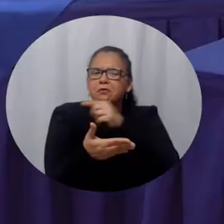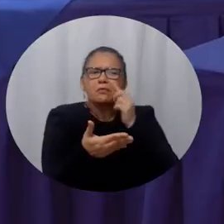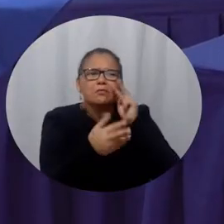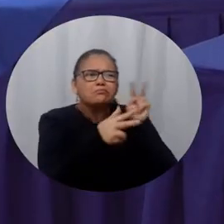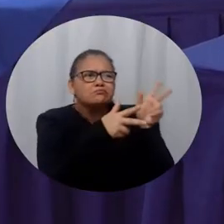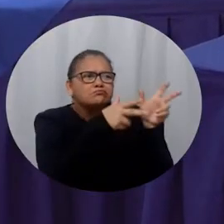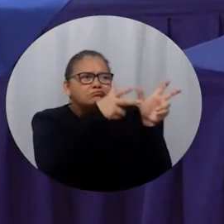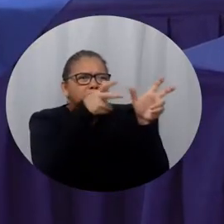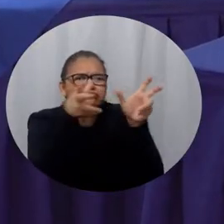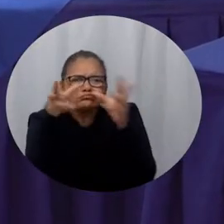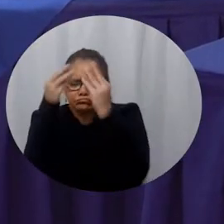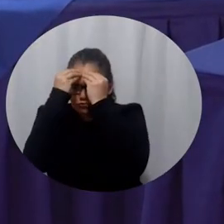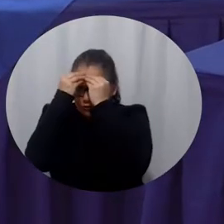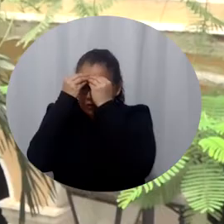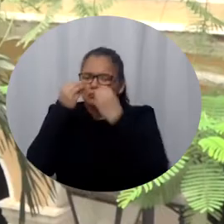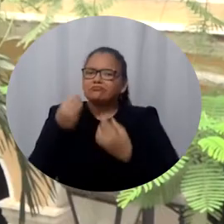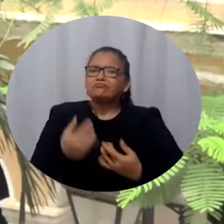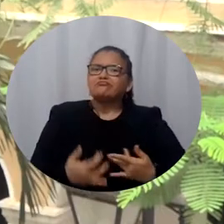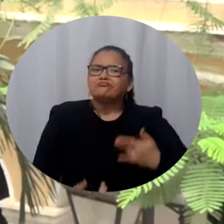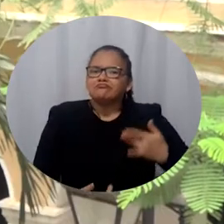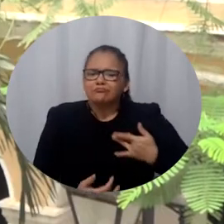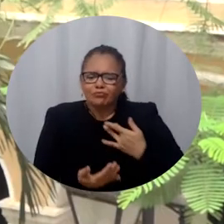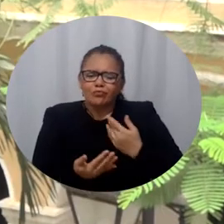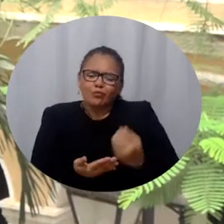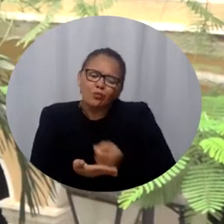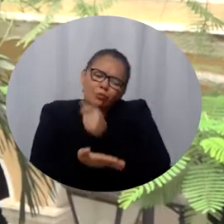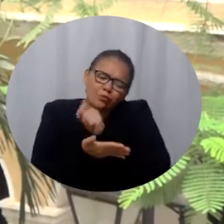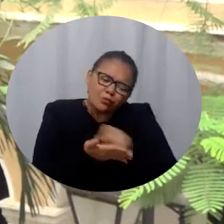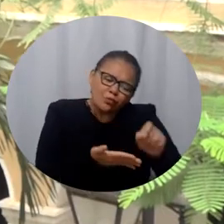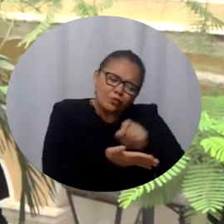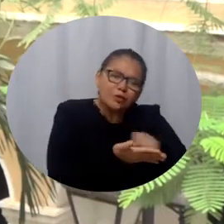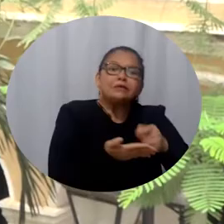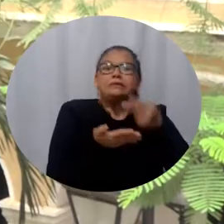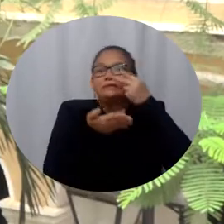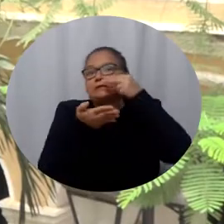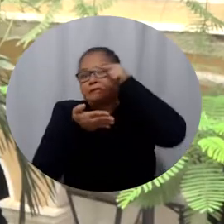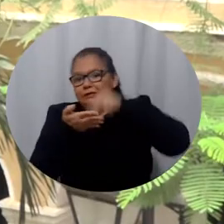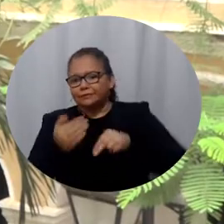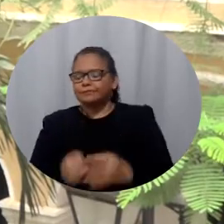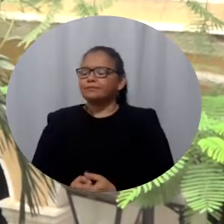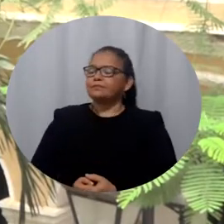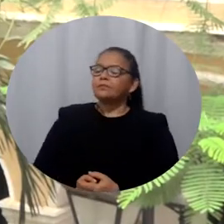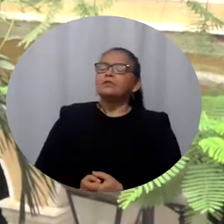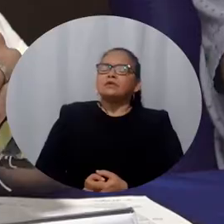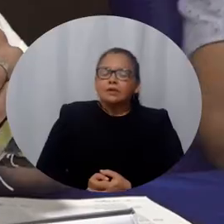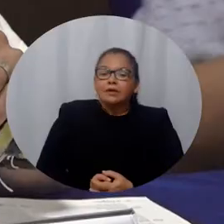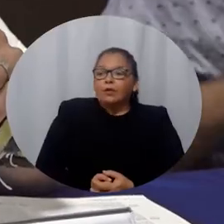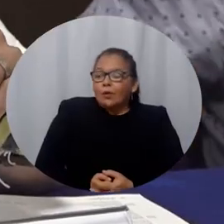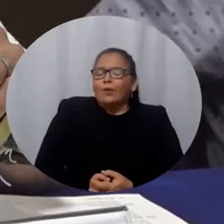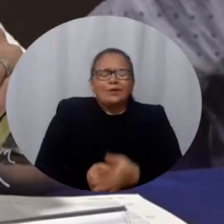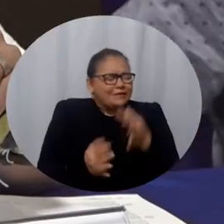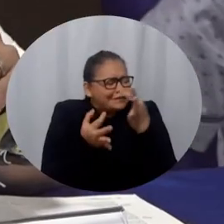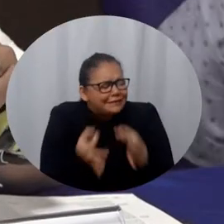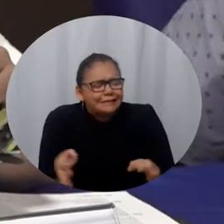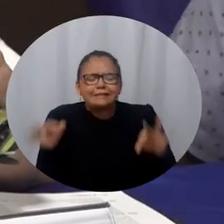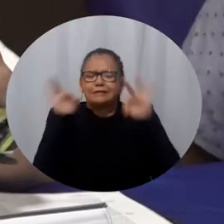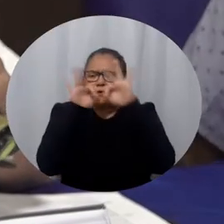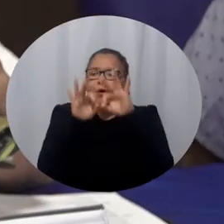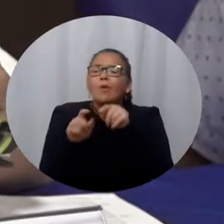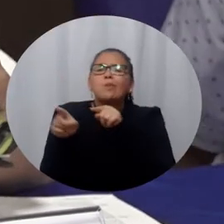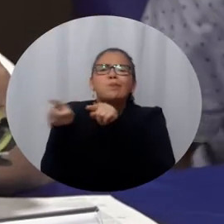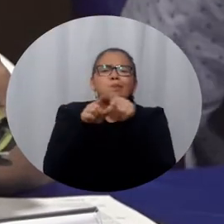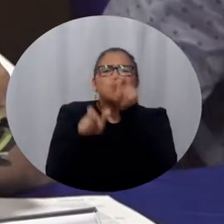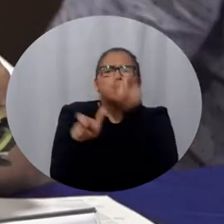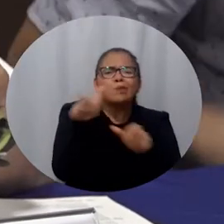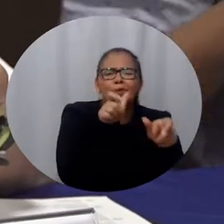que desde allí puedan obtener y fomentar la escritura y la lectura. Es algo que es fundamental porque hoy